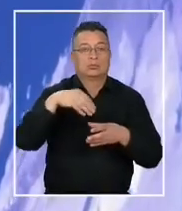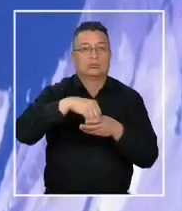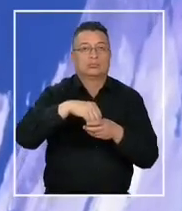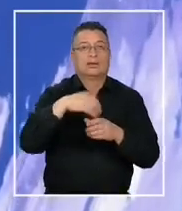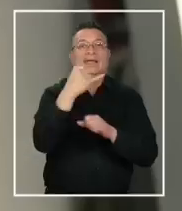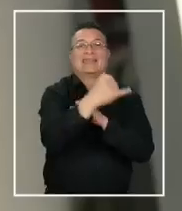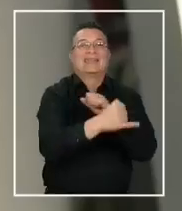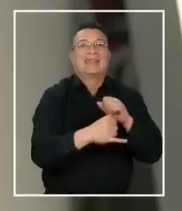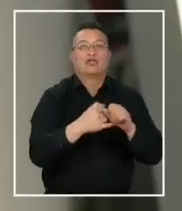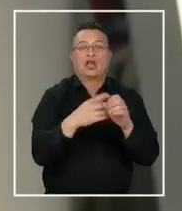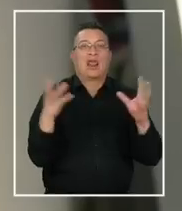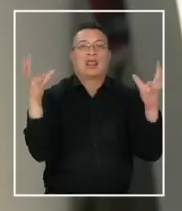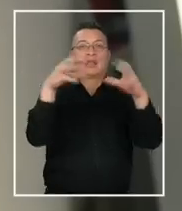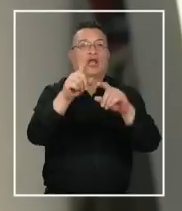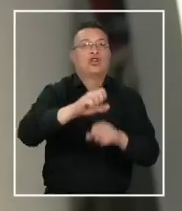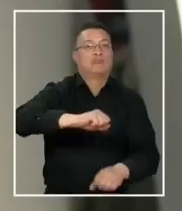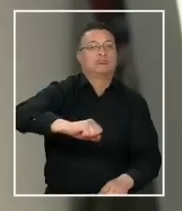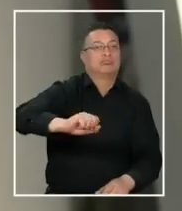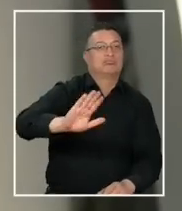Espacial Internacional.